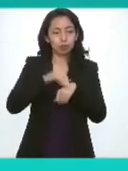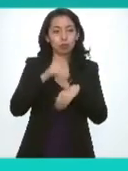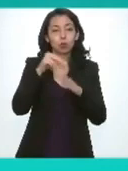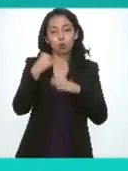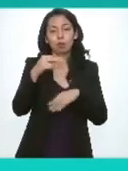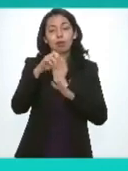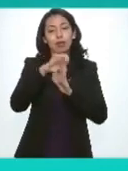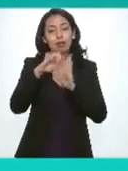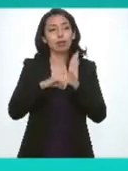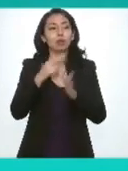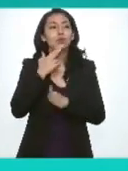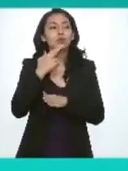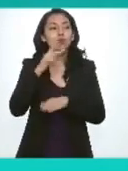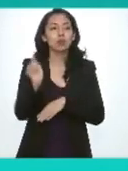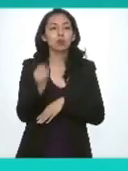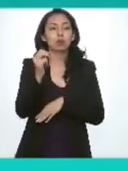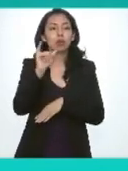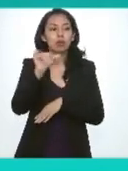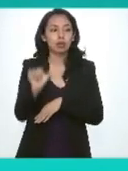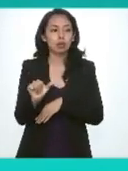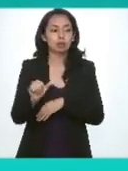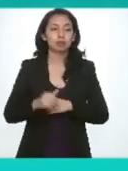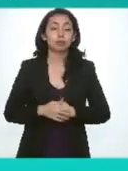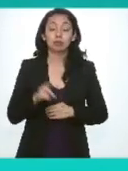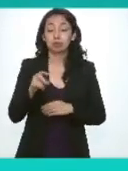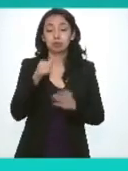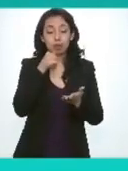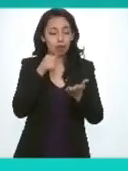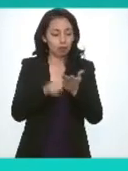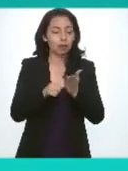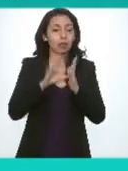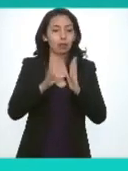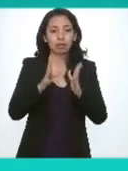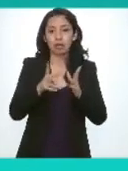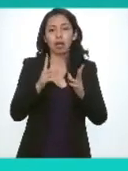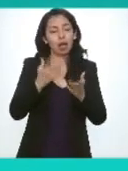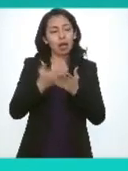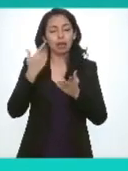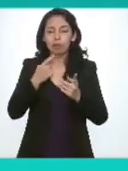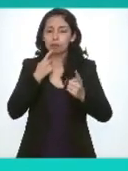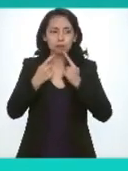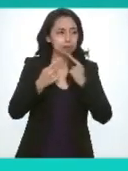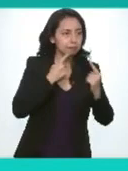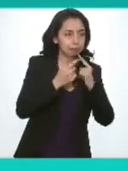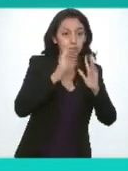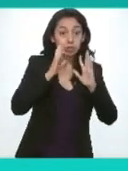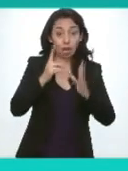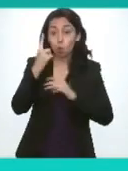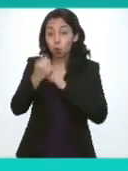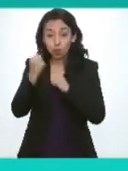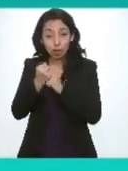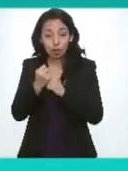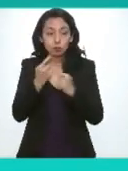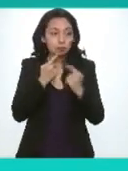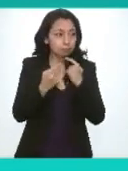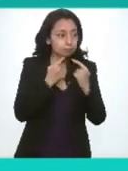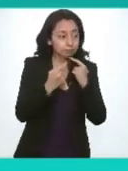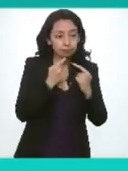ética en el uso de inteligencia artificial es una carta que ha sido ya muy discutida durante todo un año